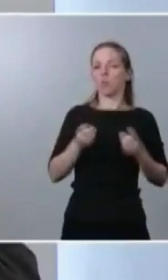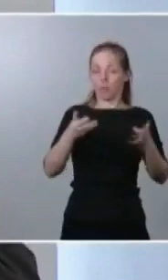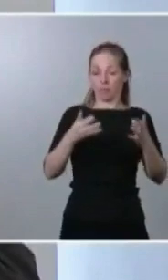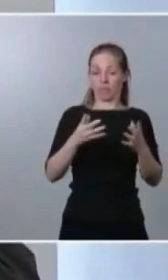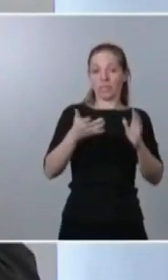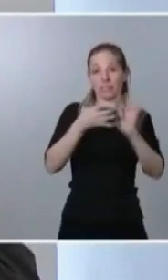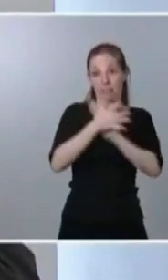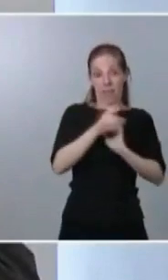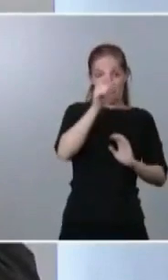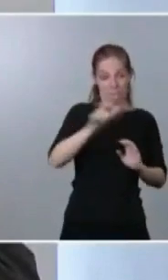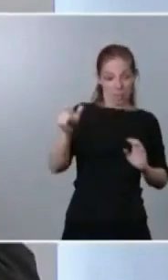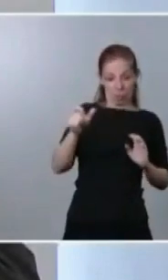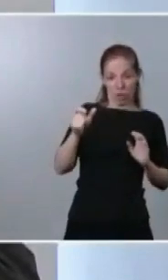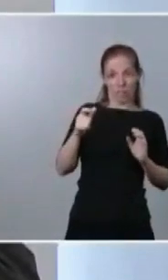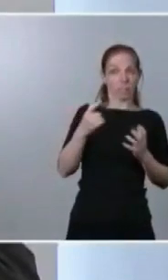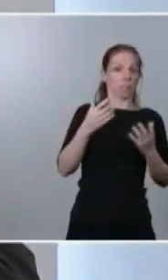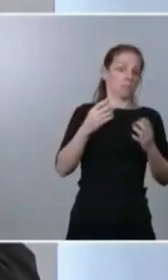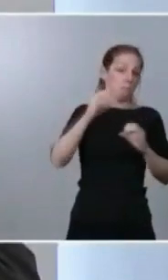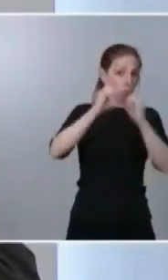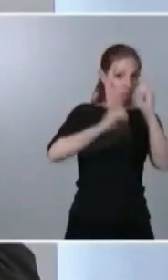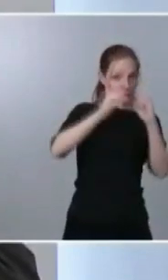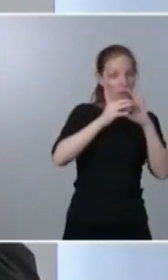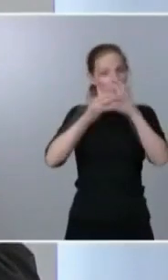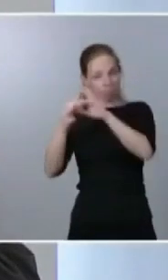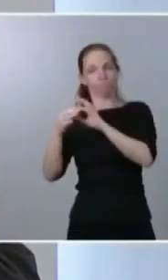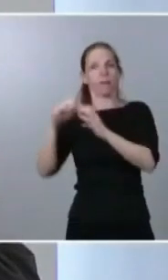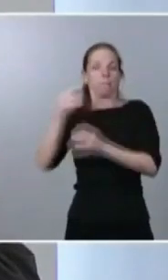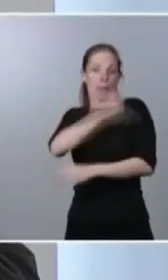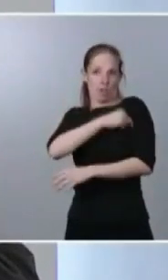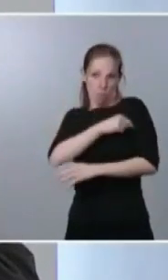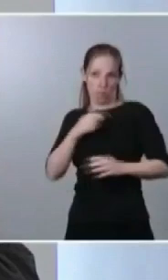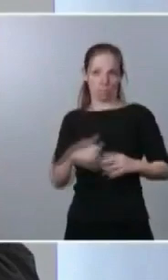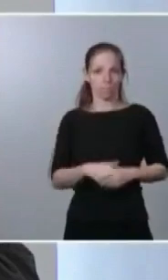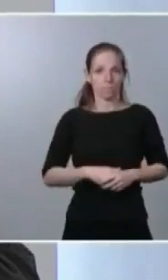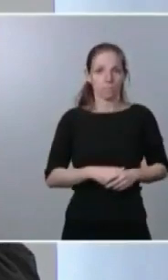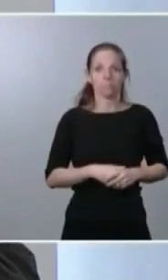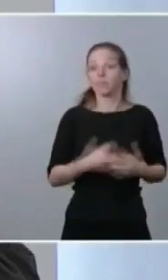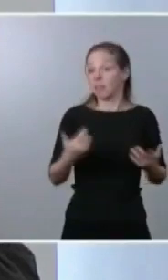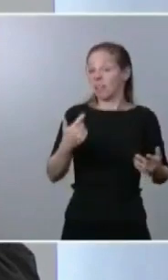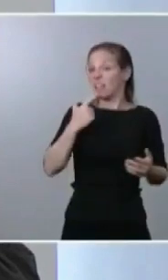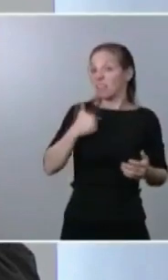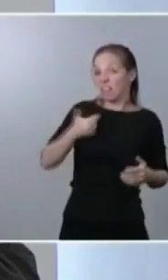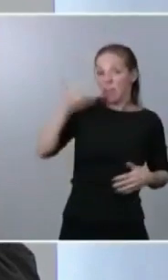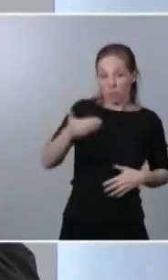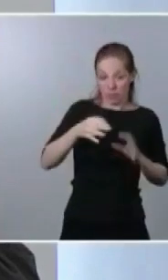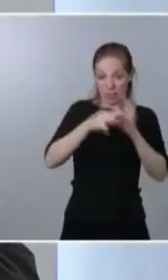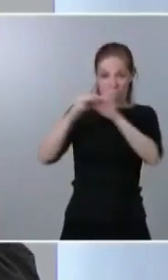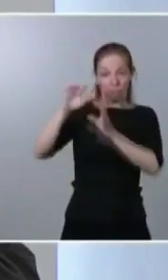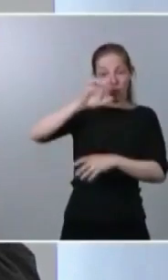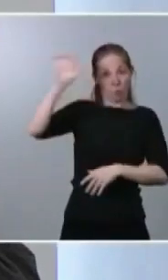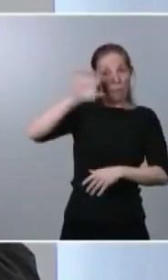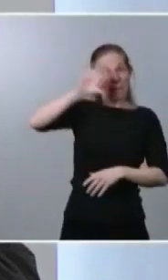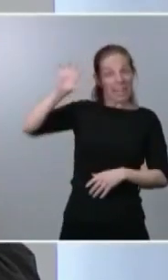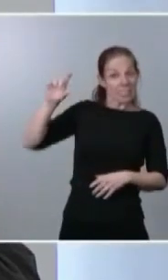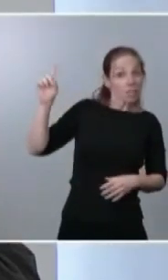país, y ha insistido en la importancia de que estemos todos los Estados miembros preparados y dispuestos para poder